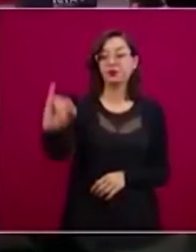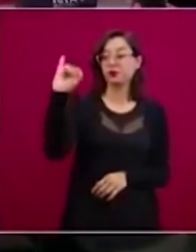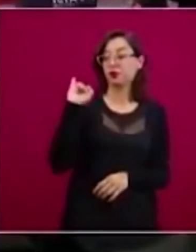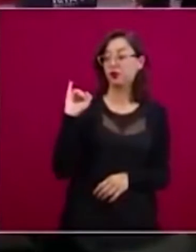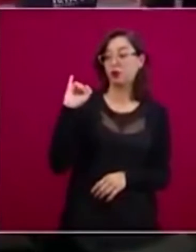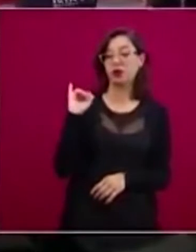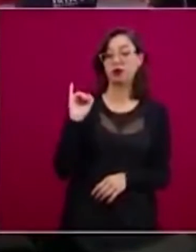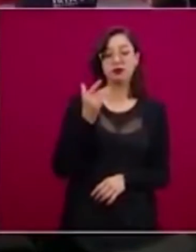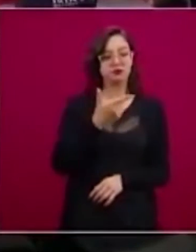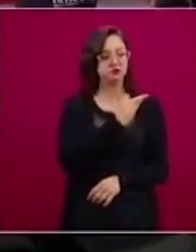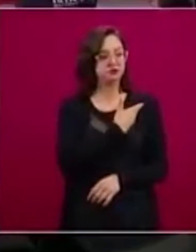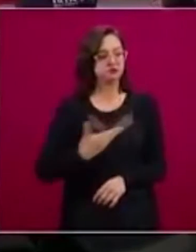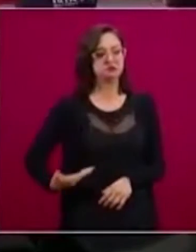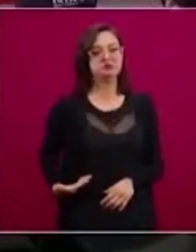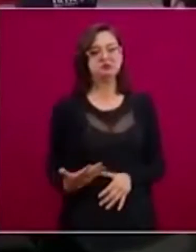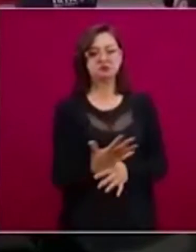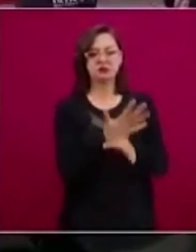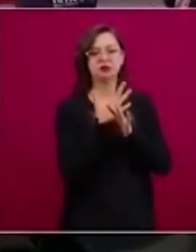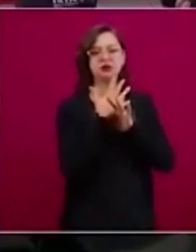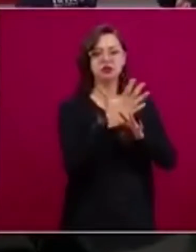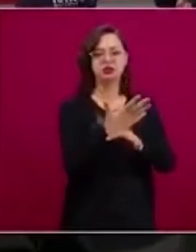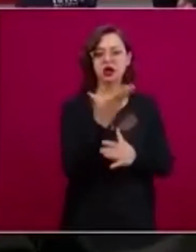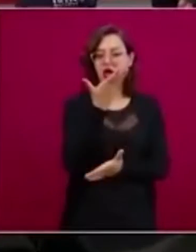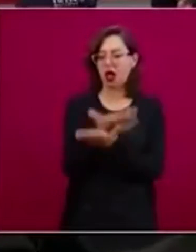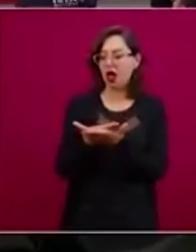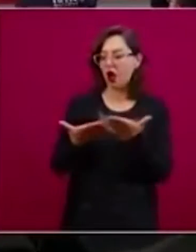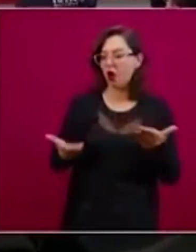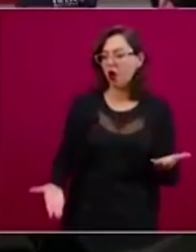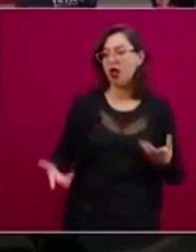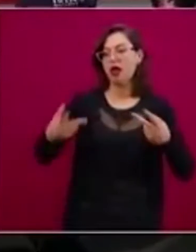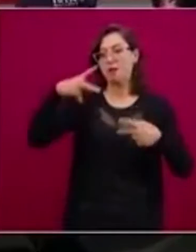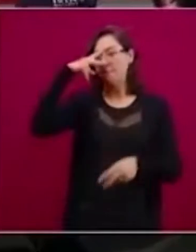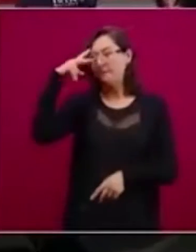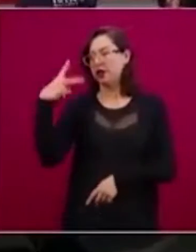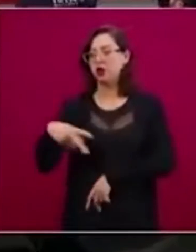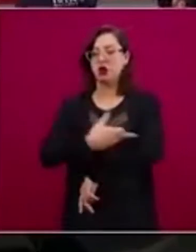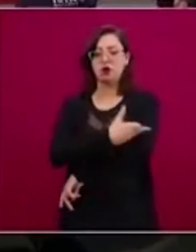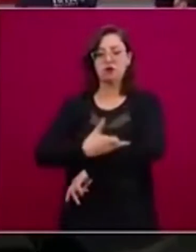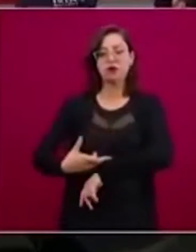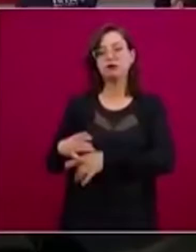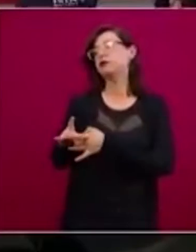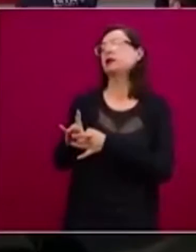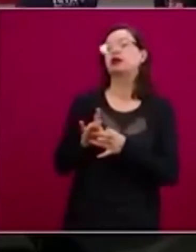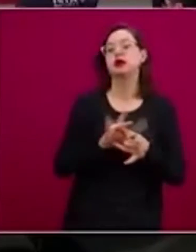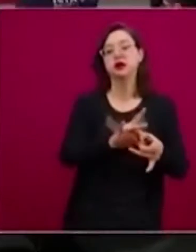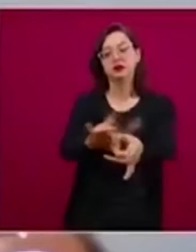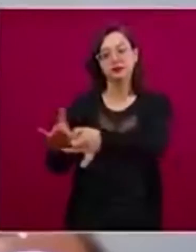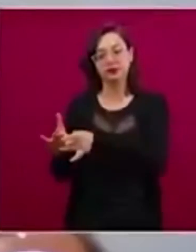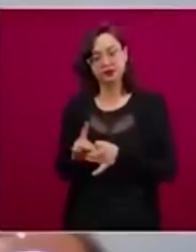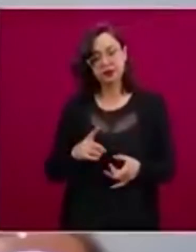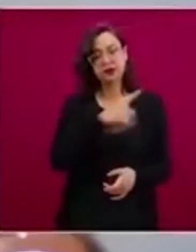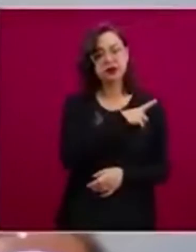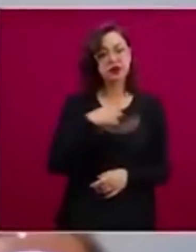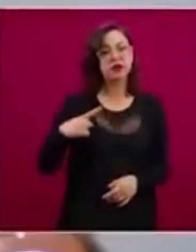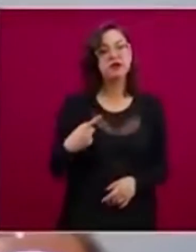mexicana debe estar más cerca y hacerles sentir más el cariño a nuestras hijas e hijos.